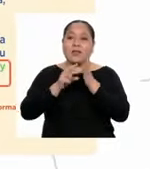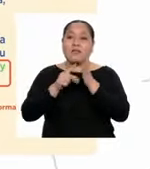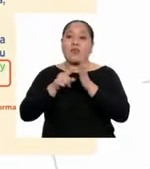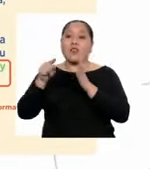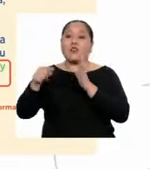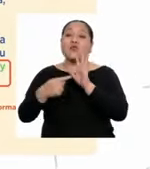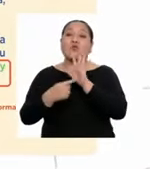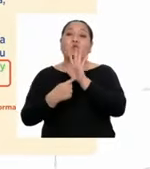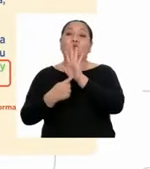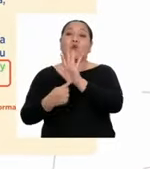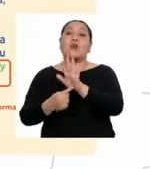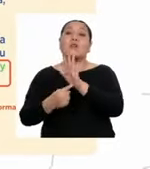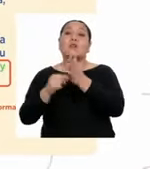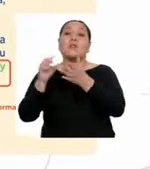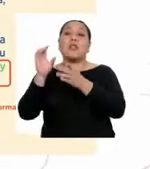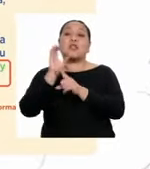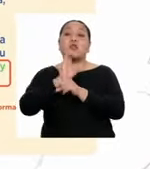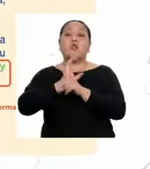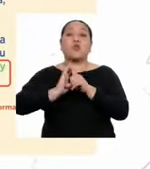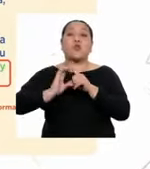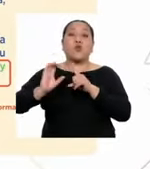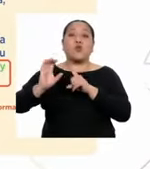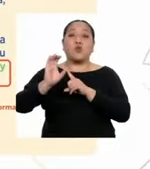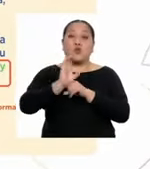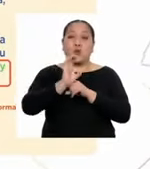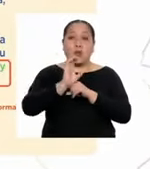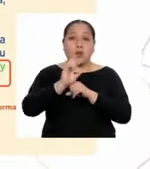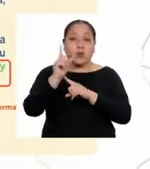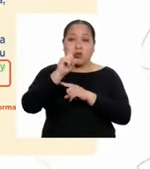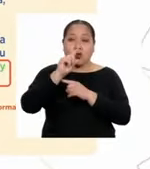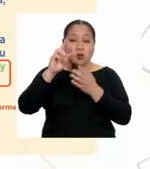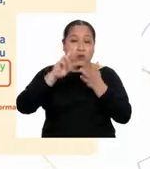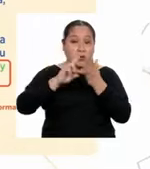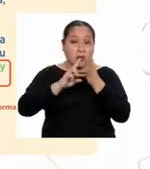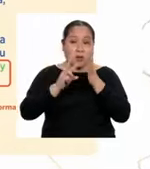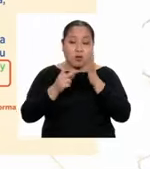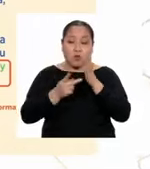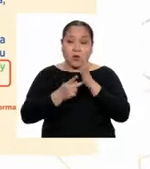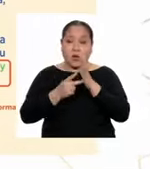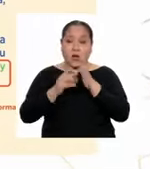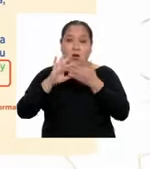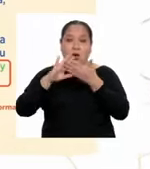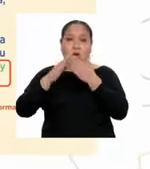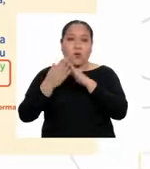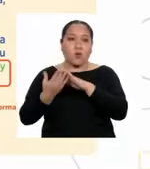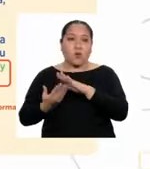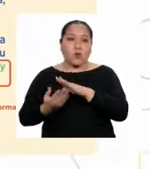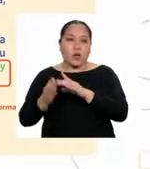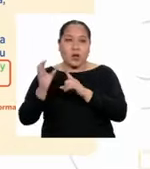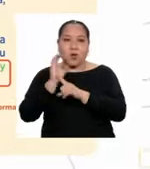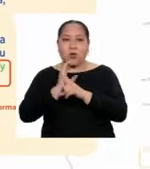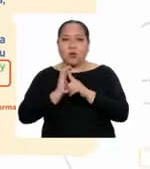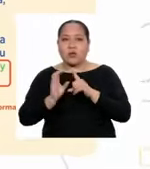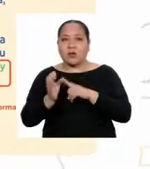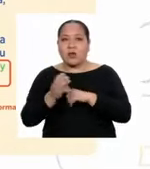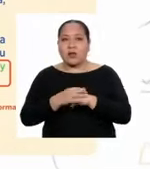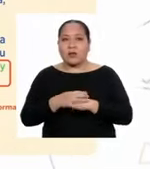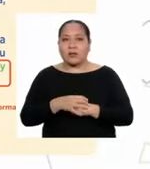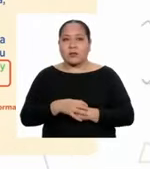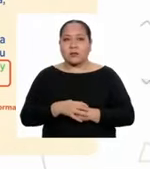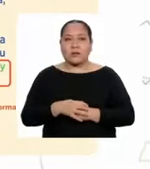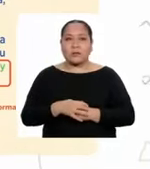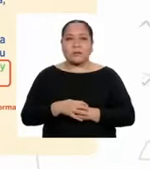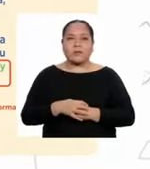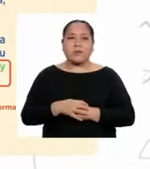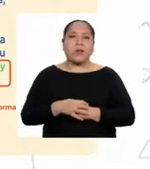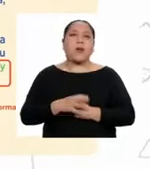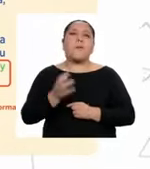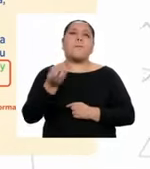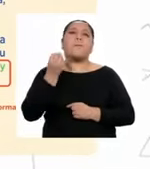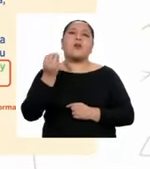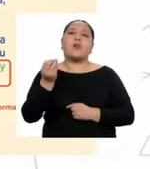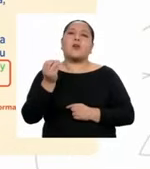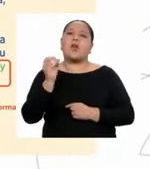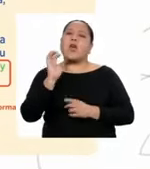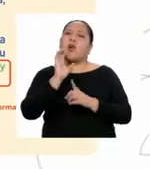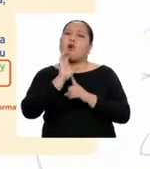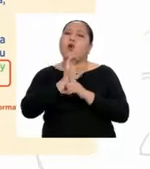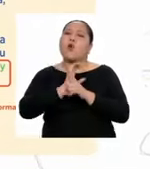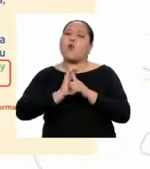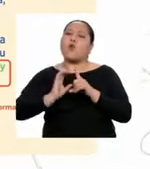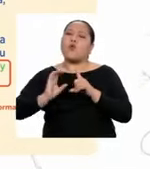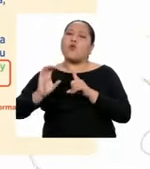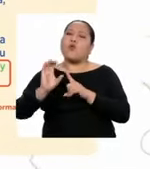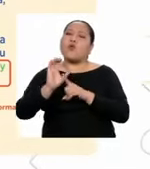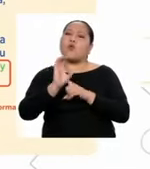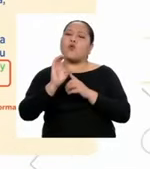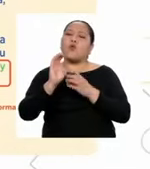culturales. No se refiere a las comunidades culturales. ¿Por qué a comunidades culturales y no manifestaciones